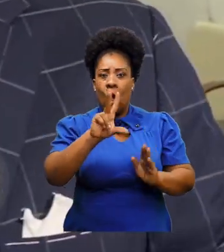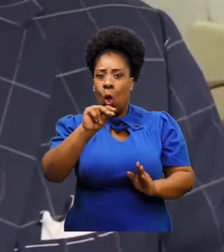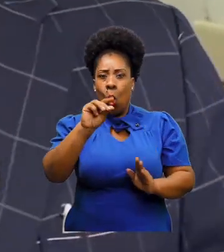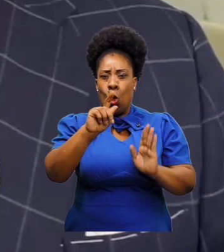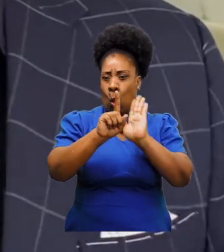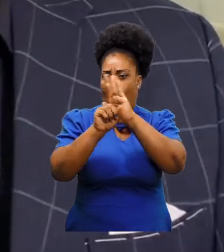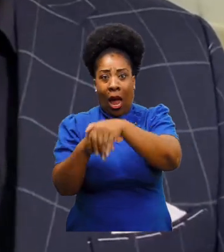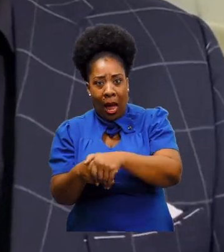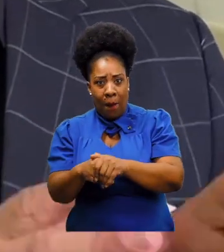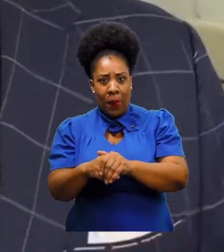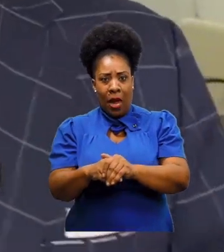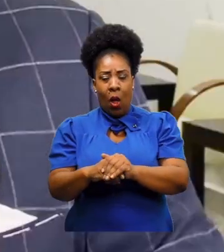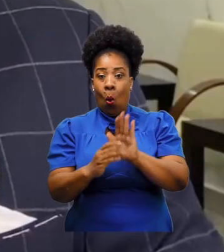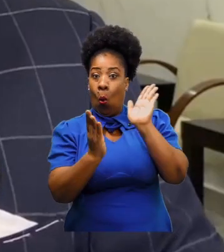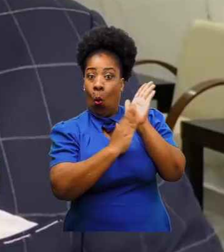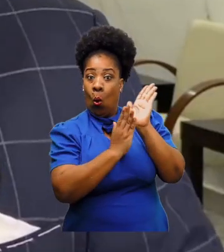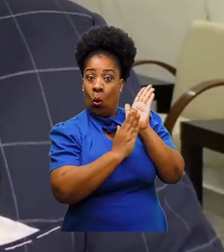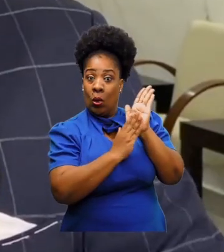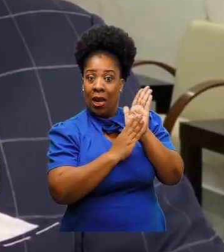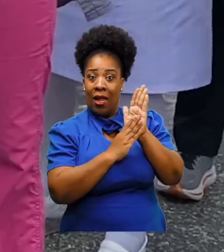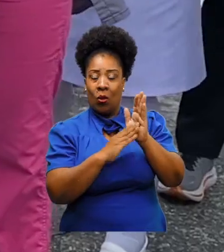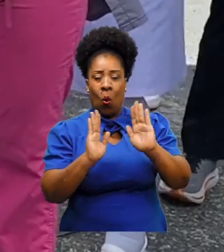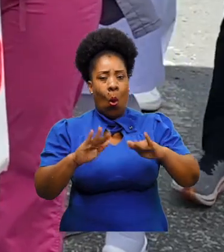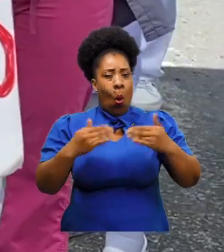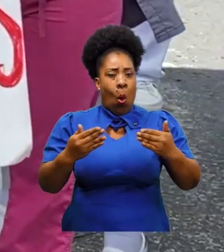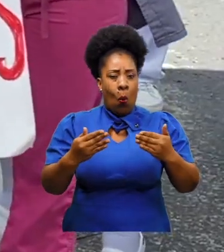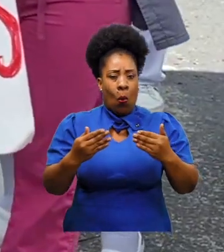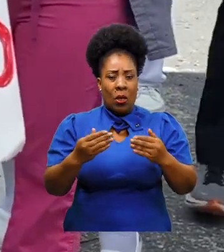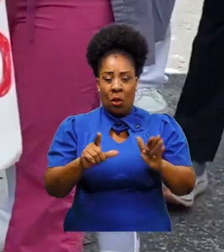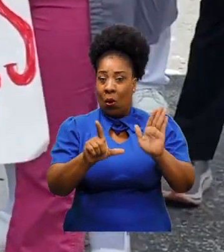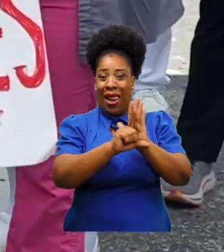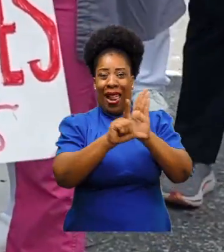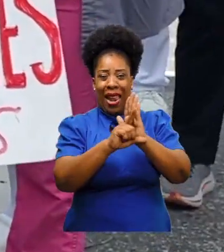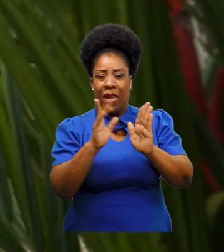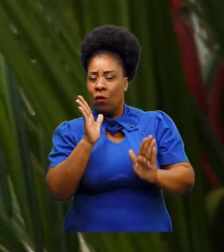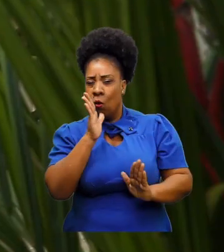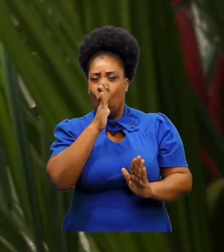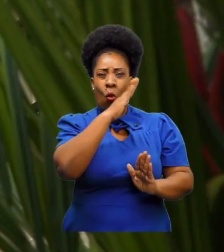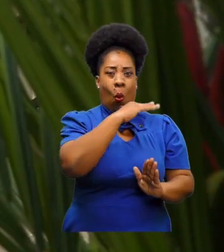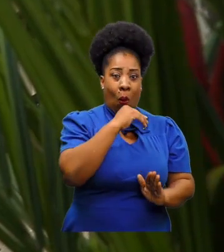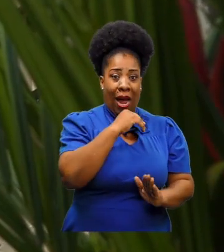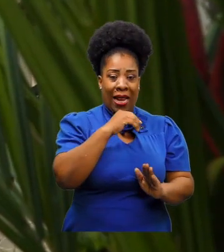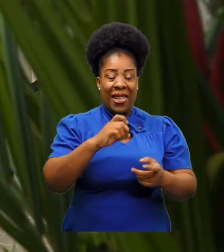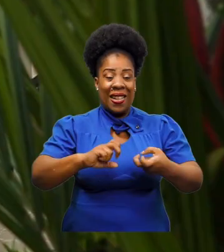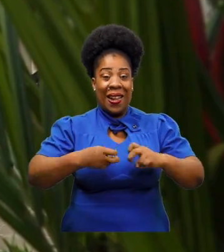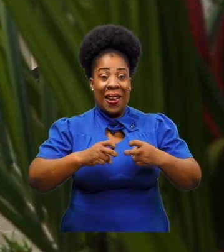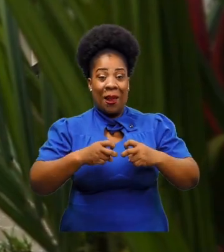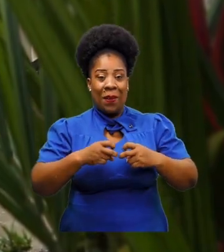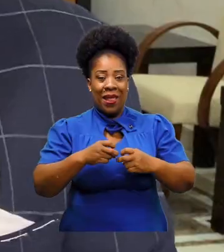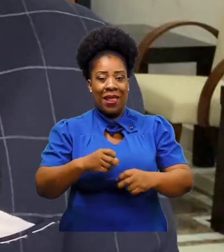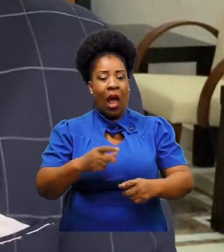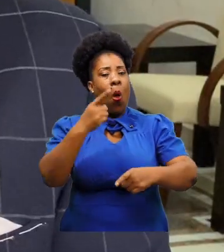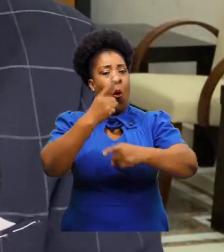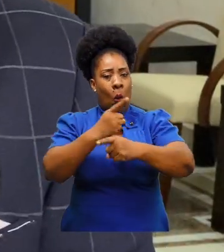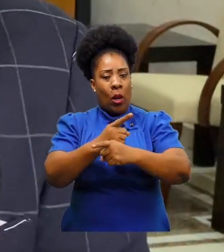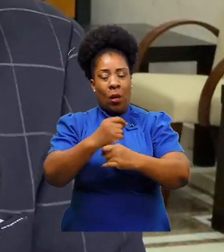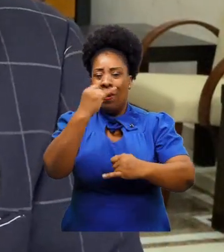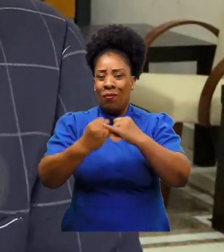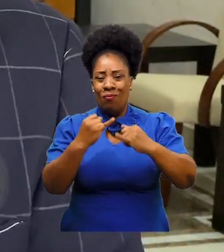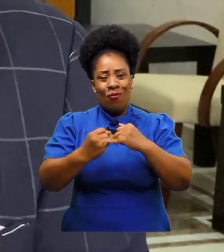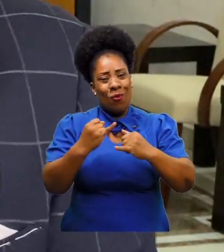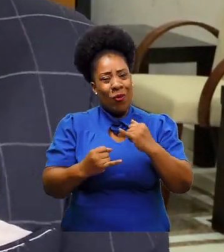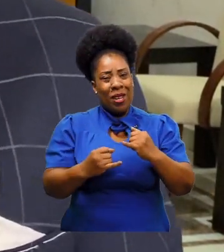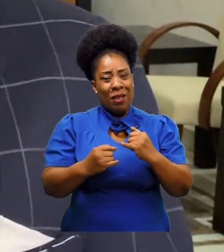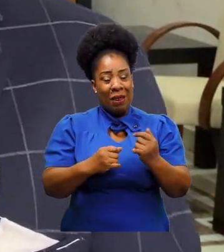no deroga un contrato ley. El mecanismo es a través de la inconstitucionalidad. Sería la herramienta adecuada para poder